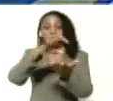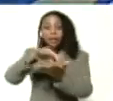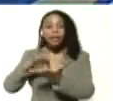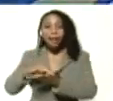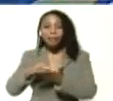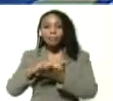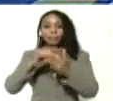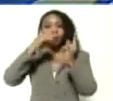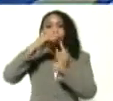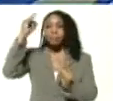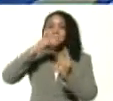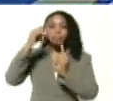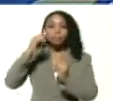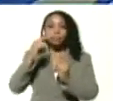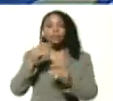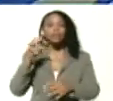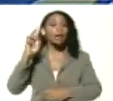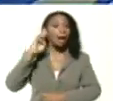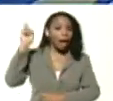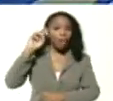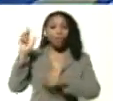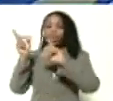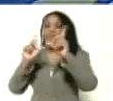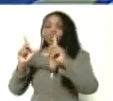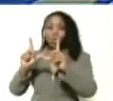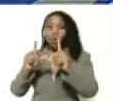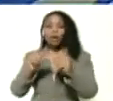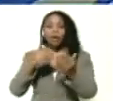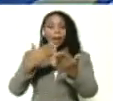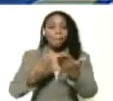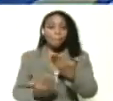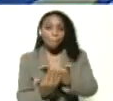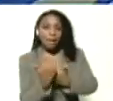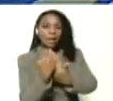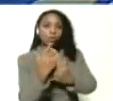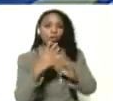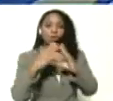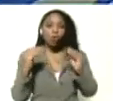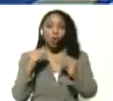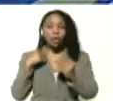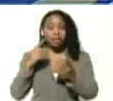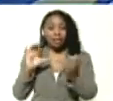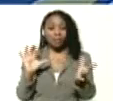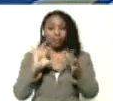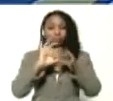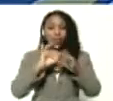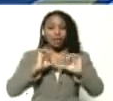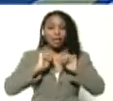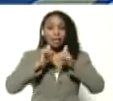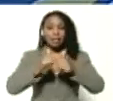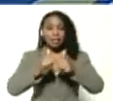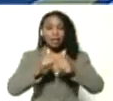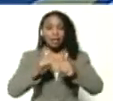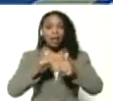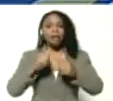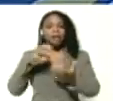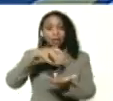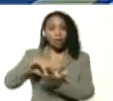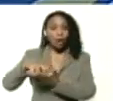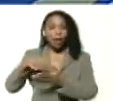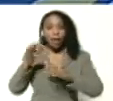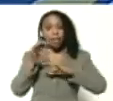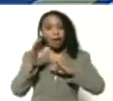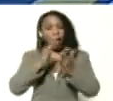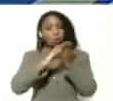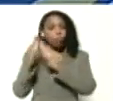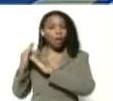virtuales, radio, televisión, impresos, que se combinaron con estas iniciativas regionales y comunales. Ello